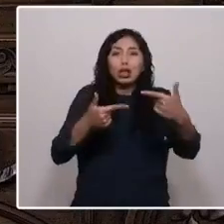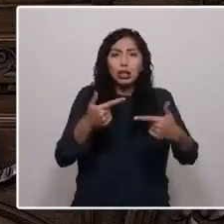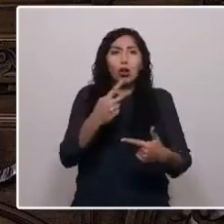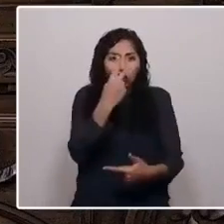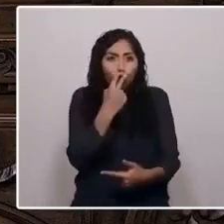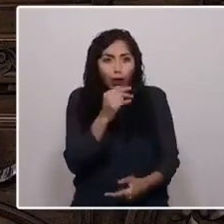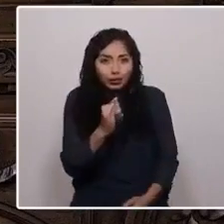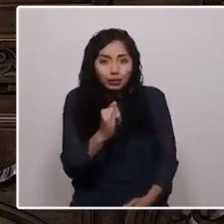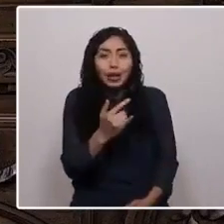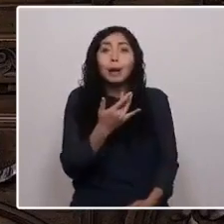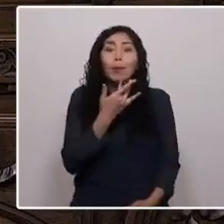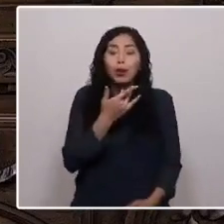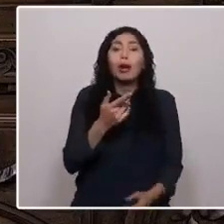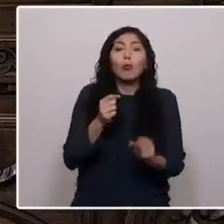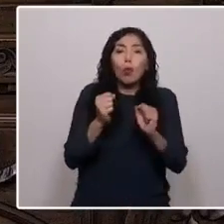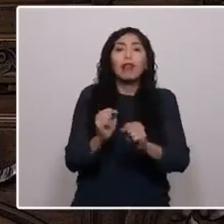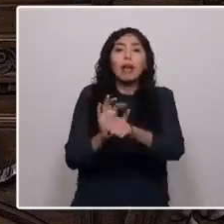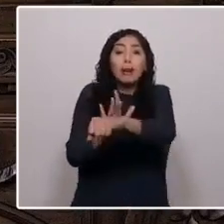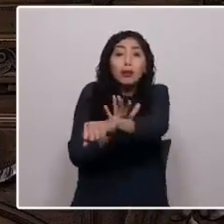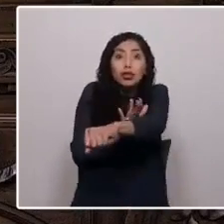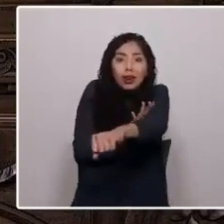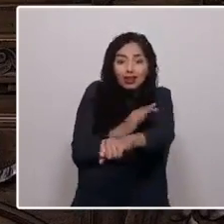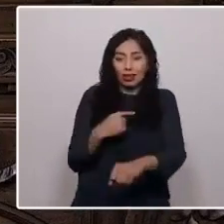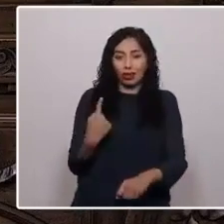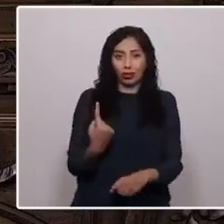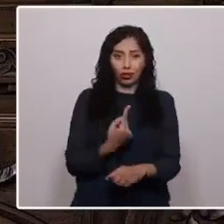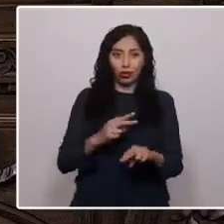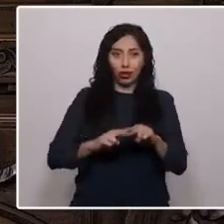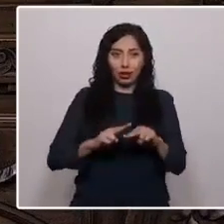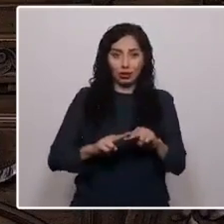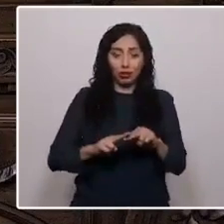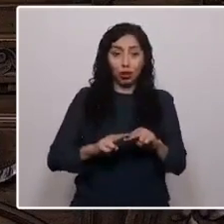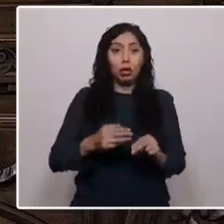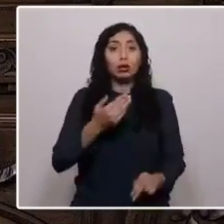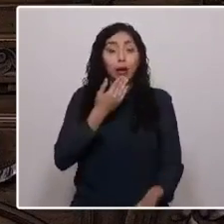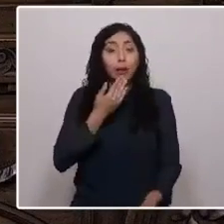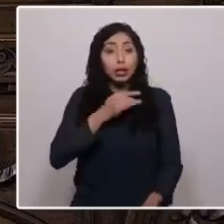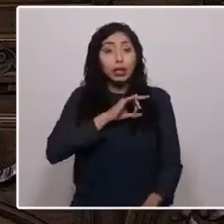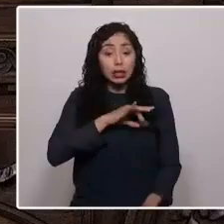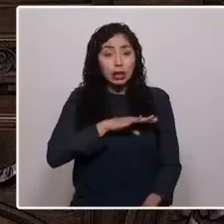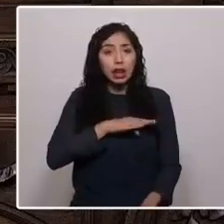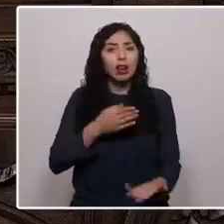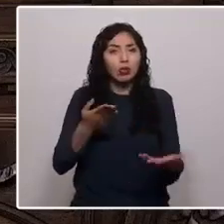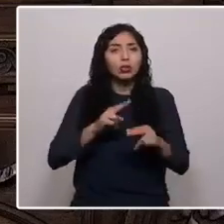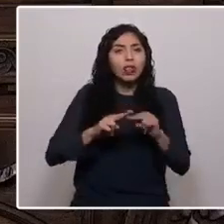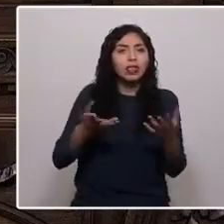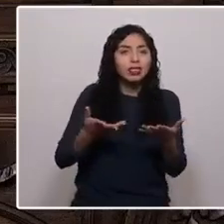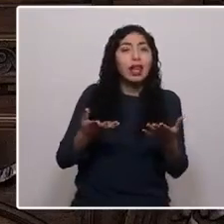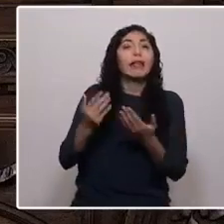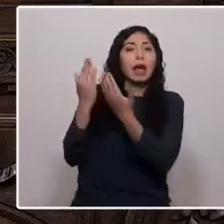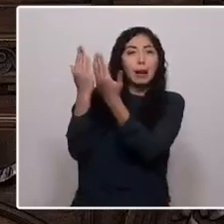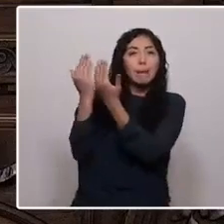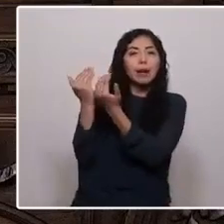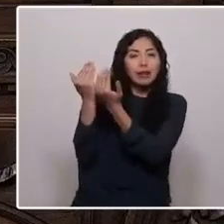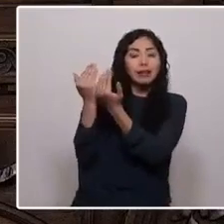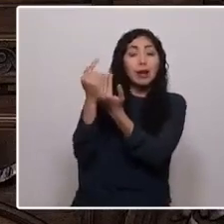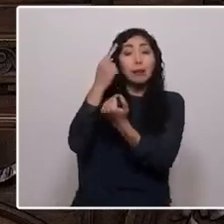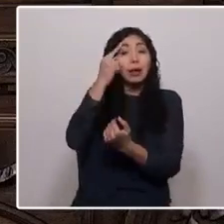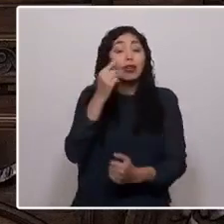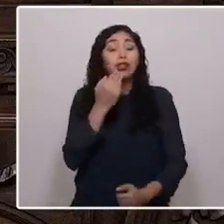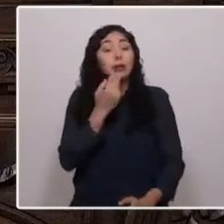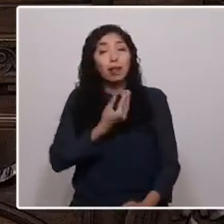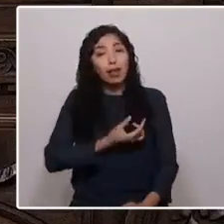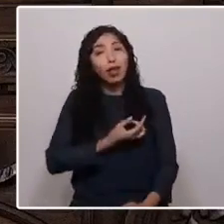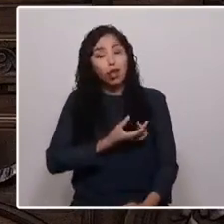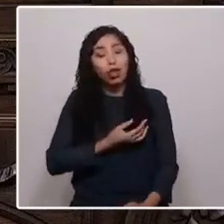porque vale la pena emocionarse por lo que hacemos. Porque cambiar Chile se hace desde la esperanza, pero también desde el dolor. Lo